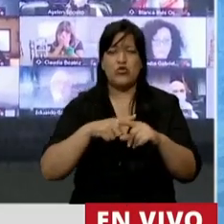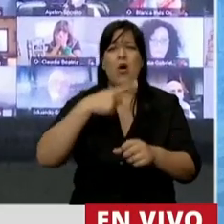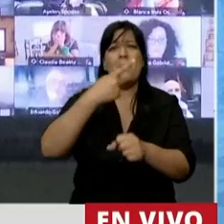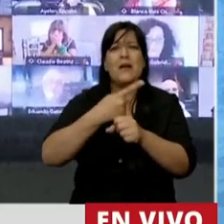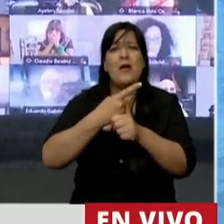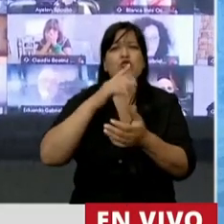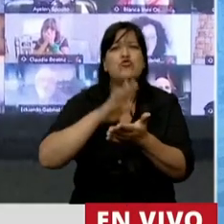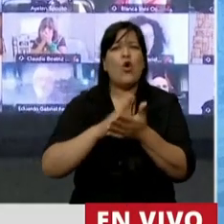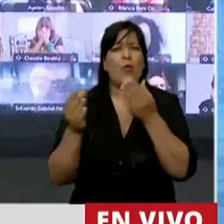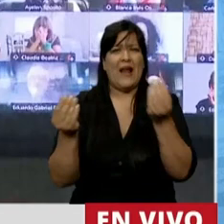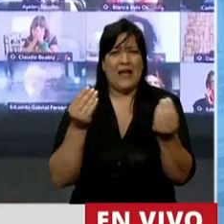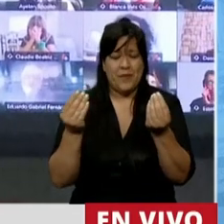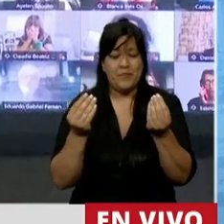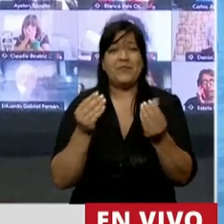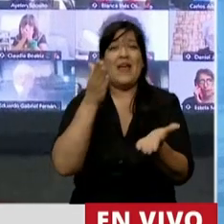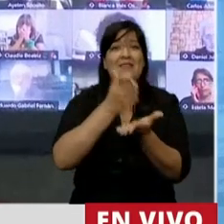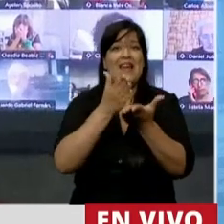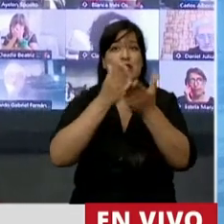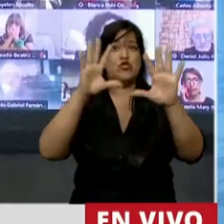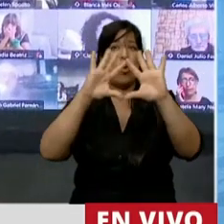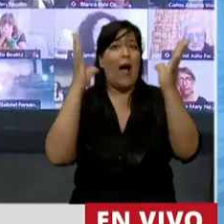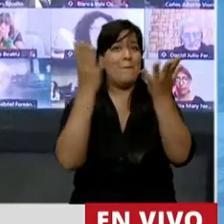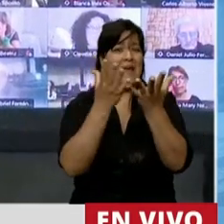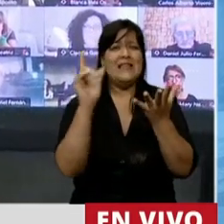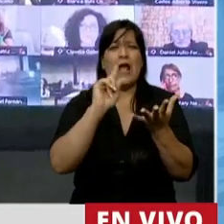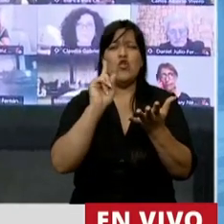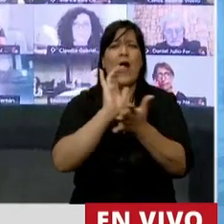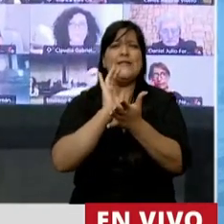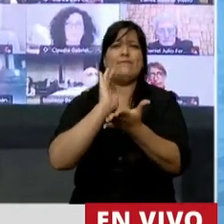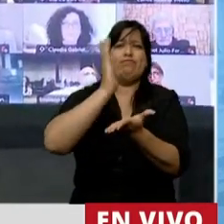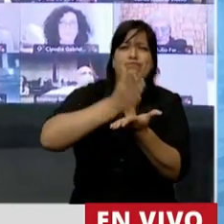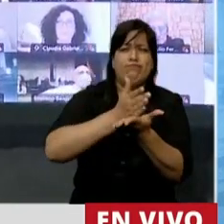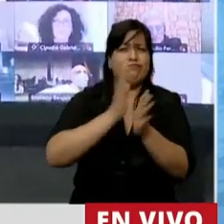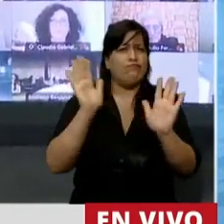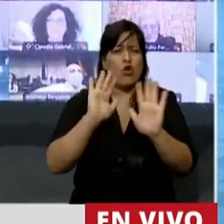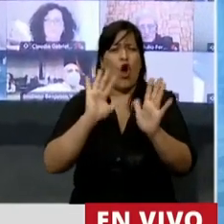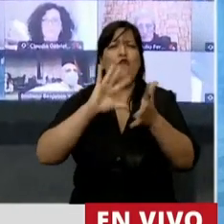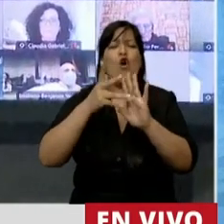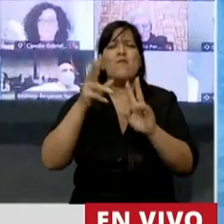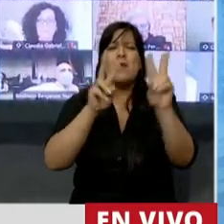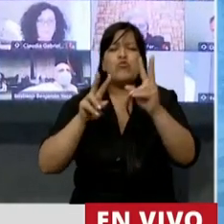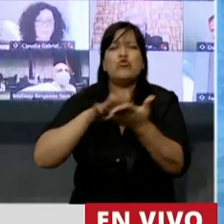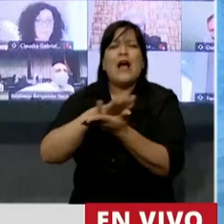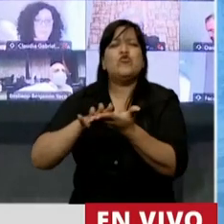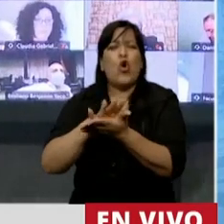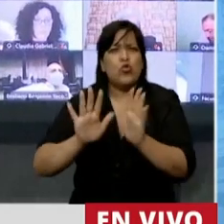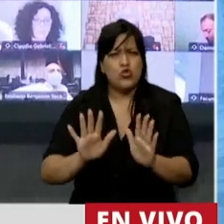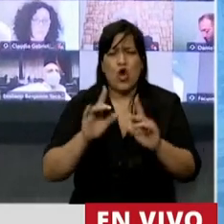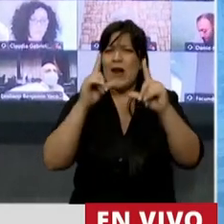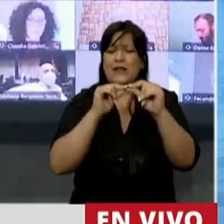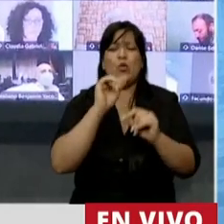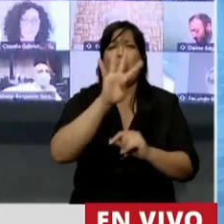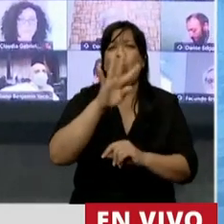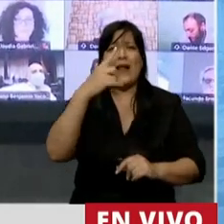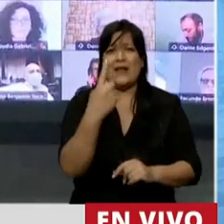con que el derecho ambiental no es punitivista, es recompositorio, o lo dice claramente el artículo